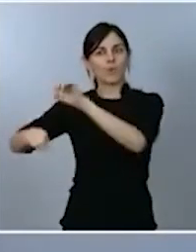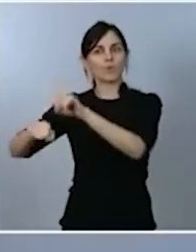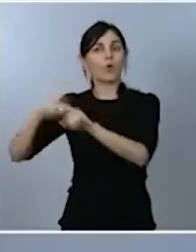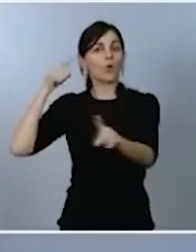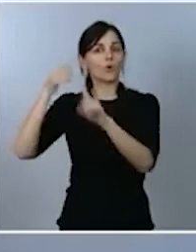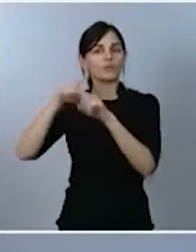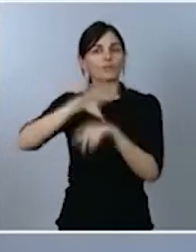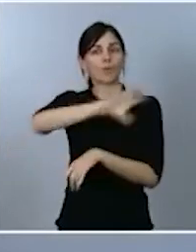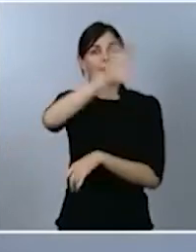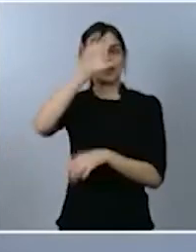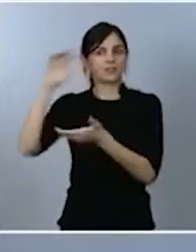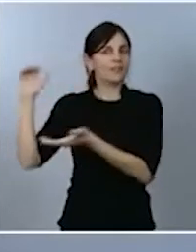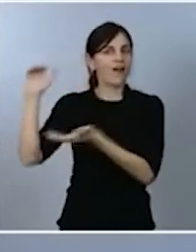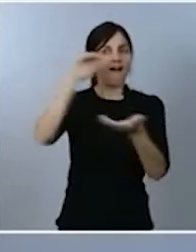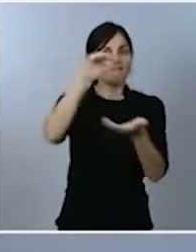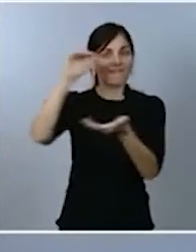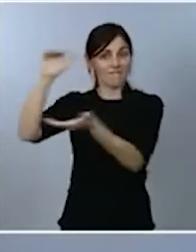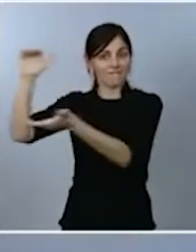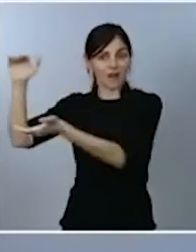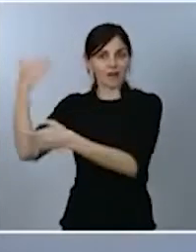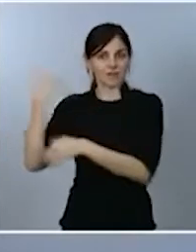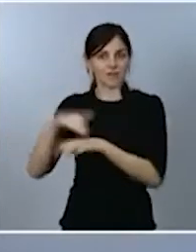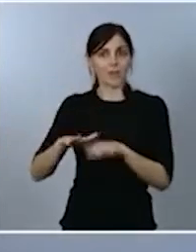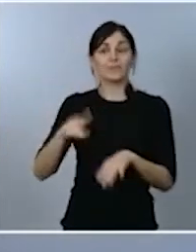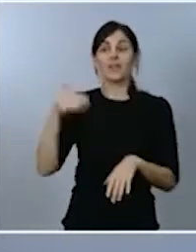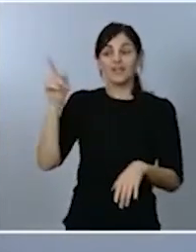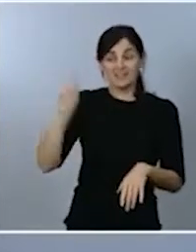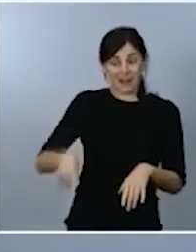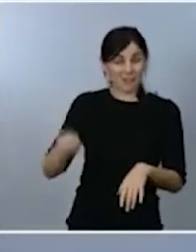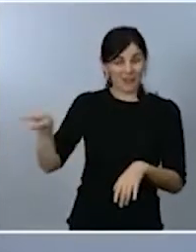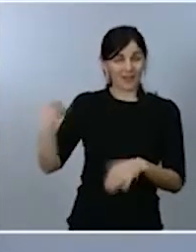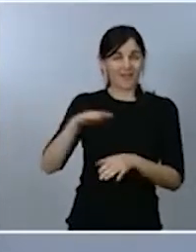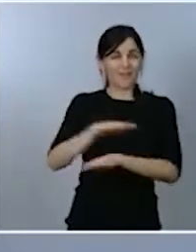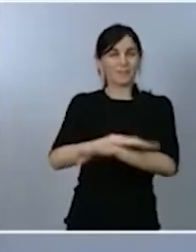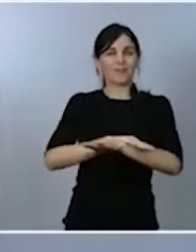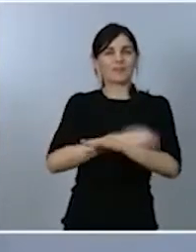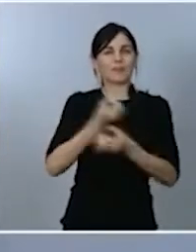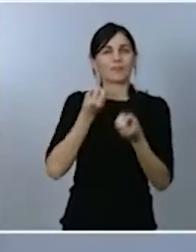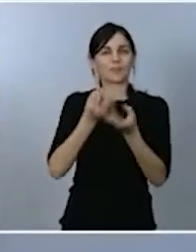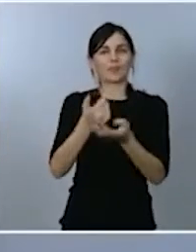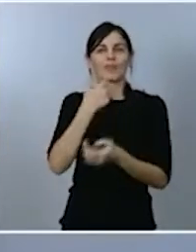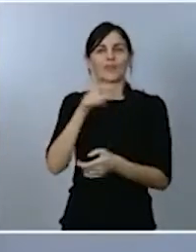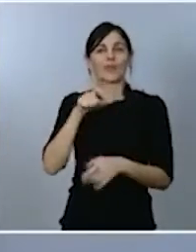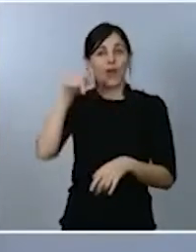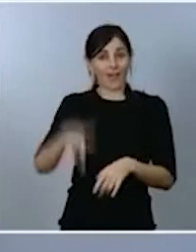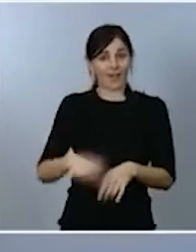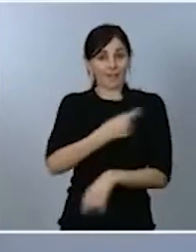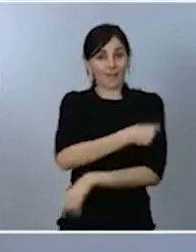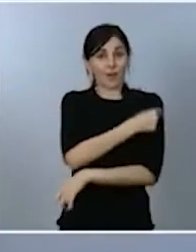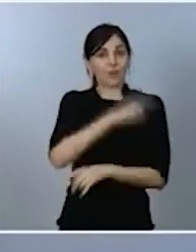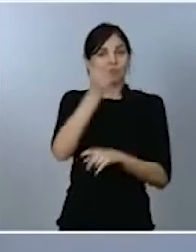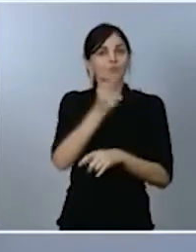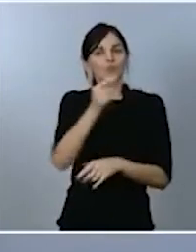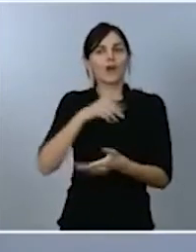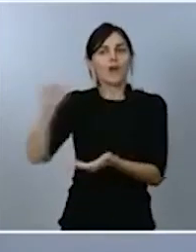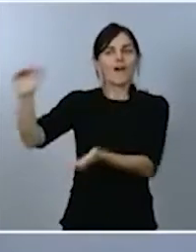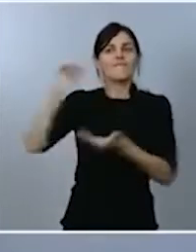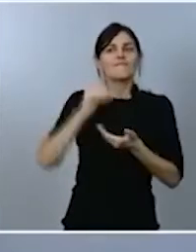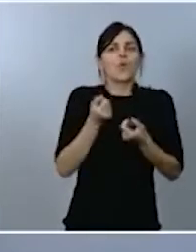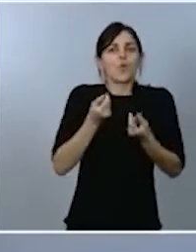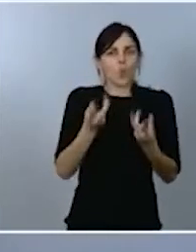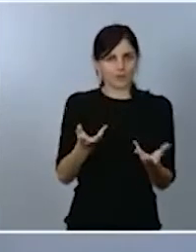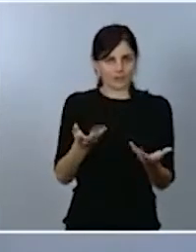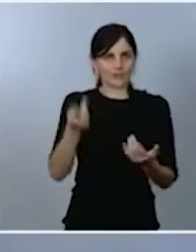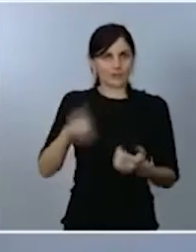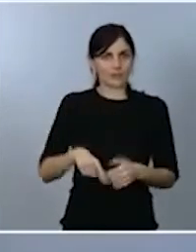vacunas que tenemos previsto que lleguen y eso nos da una gran esperanza porque, hasta ayer, el que